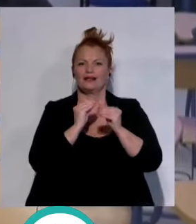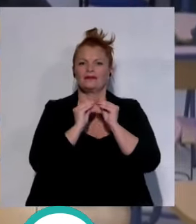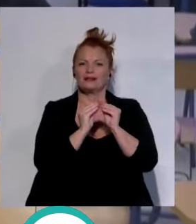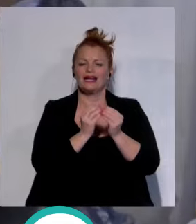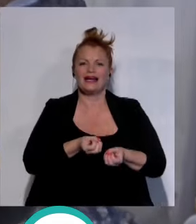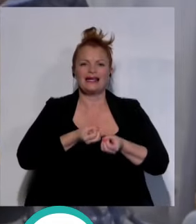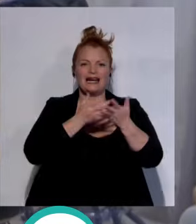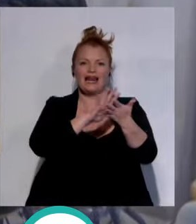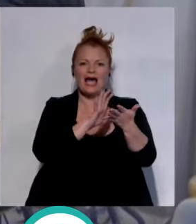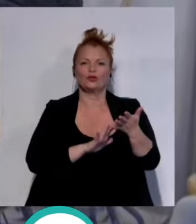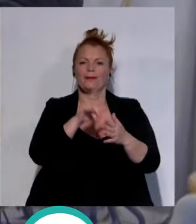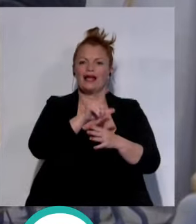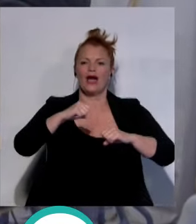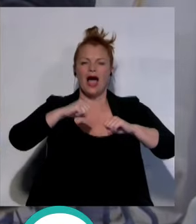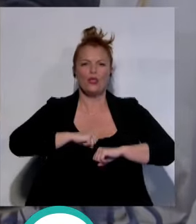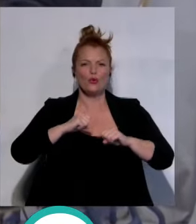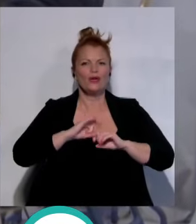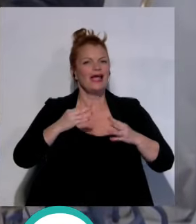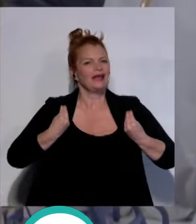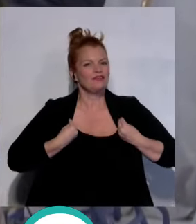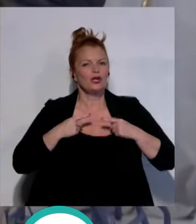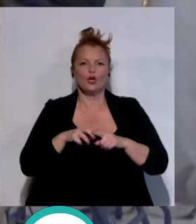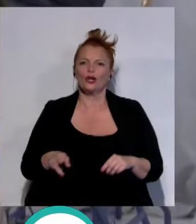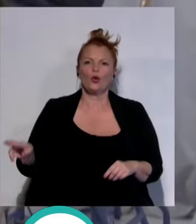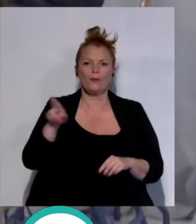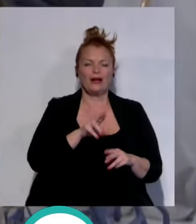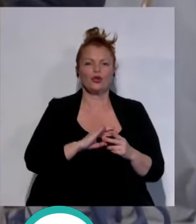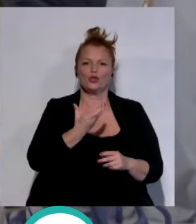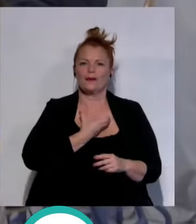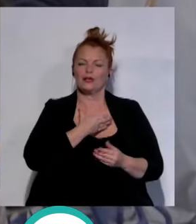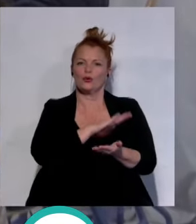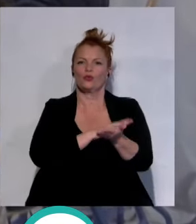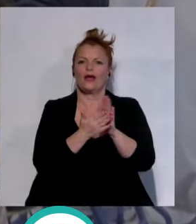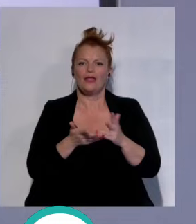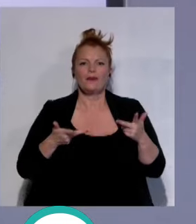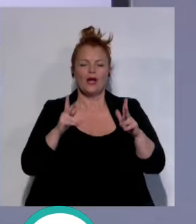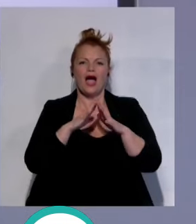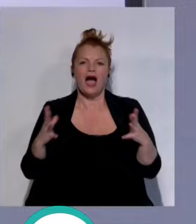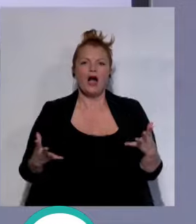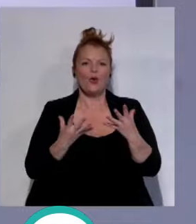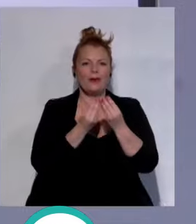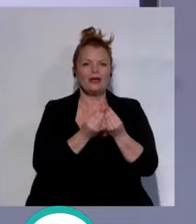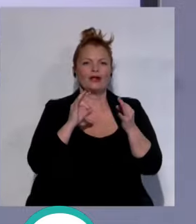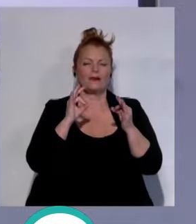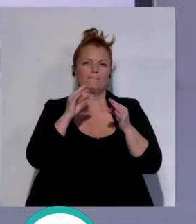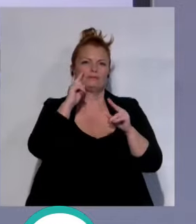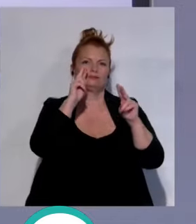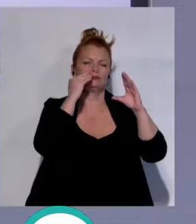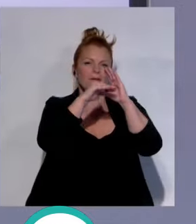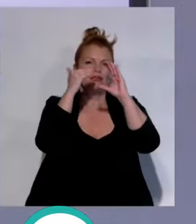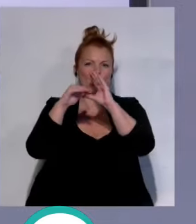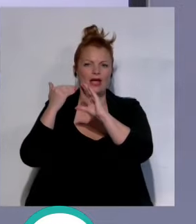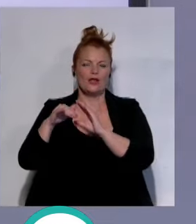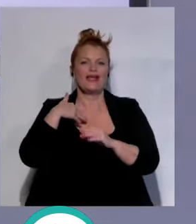relatos para los adultos que vivieron la recuperación de los ayuntamientos democráticos acompañados de piezas audiovisuales de